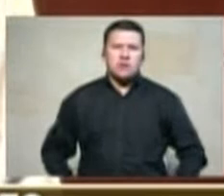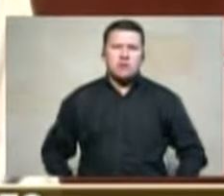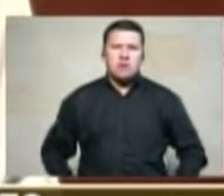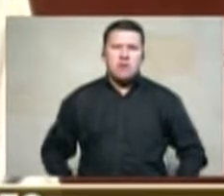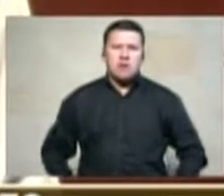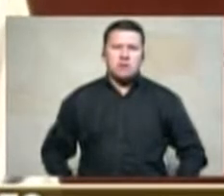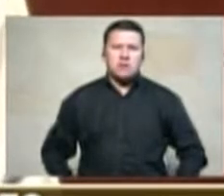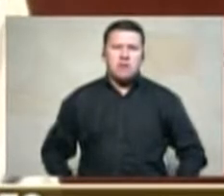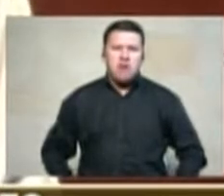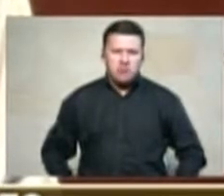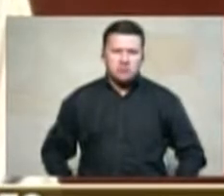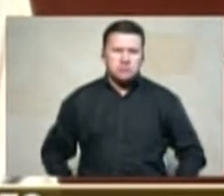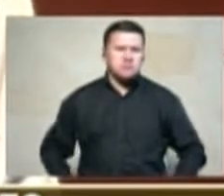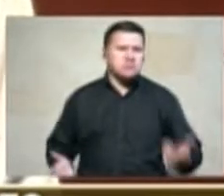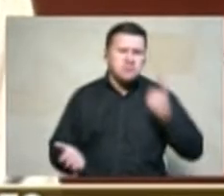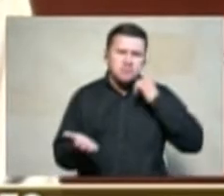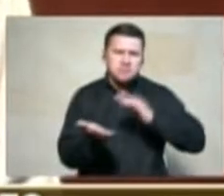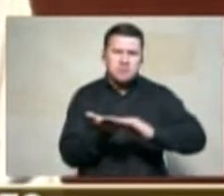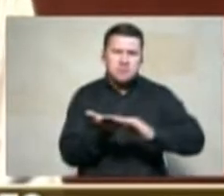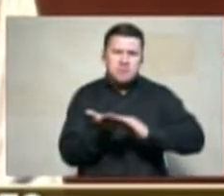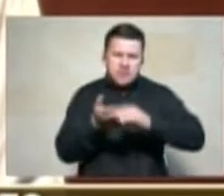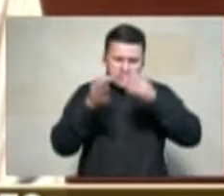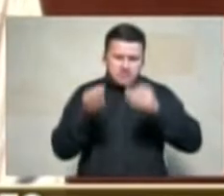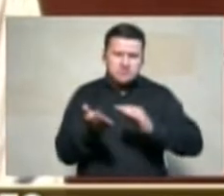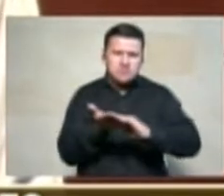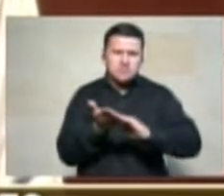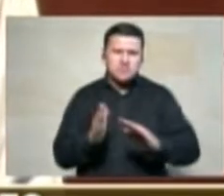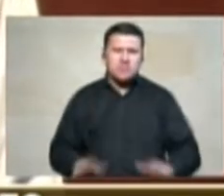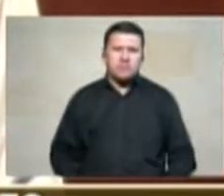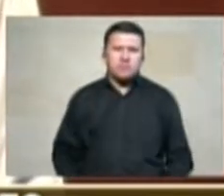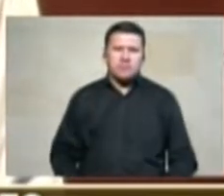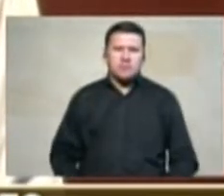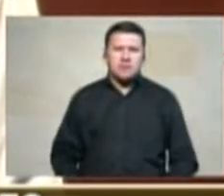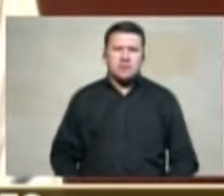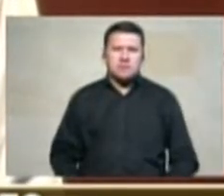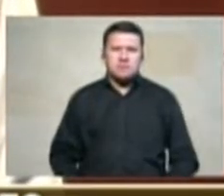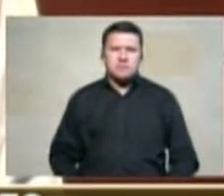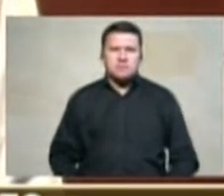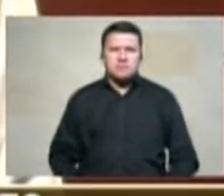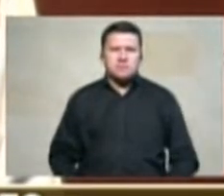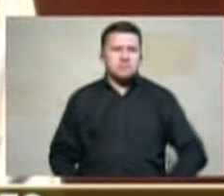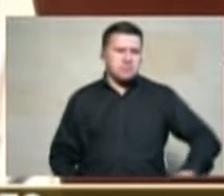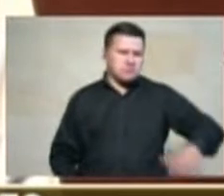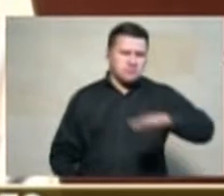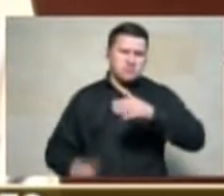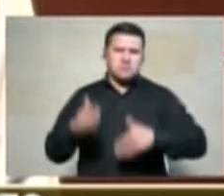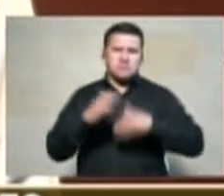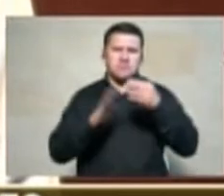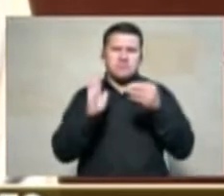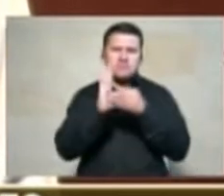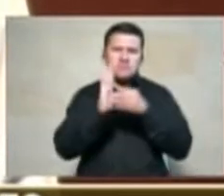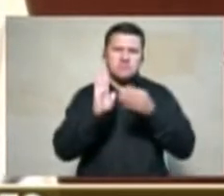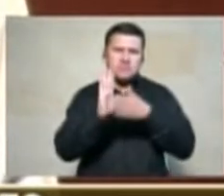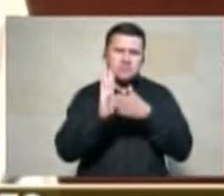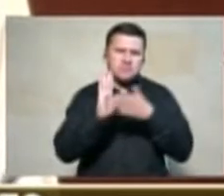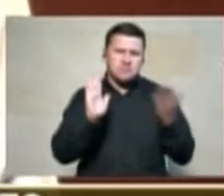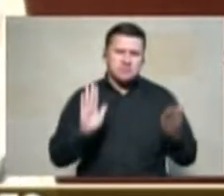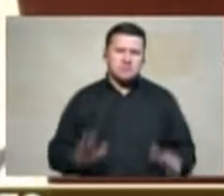a buscar la solución definitiva a estos nuevos hechos victimizantes